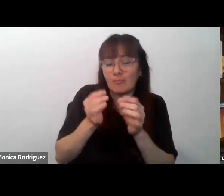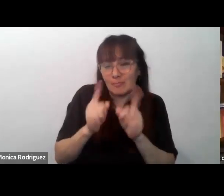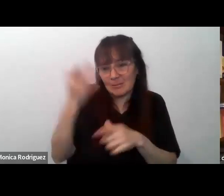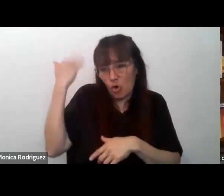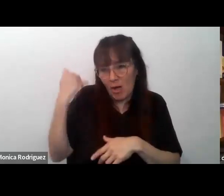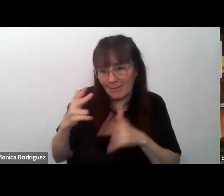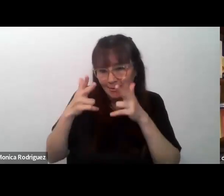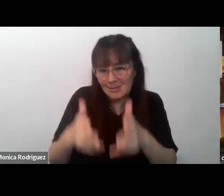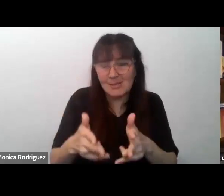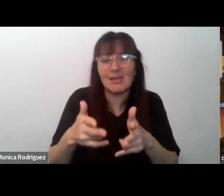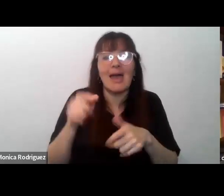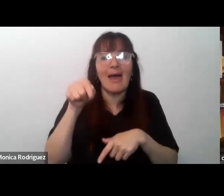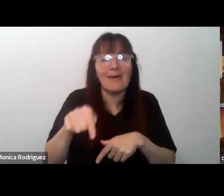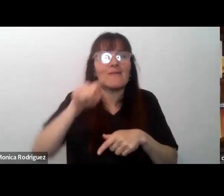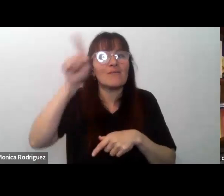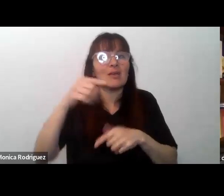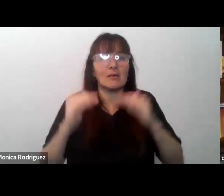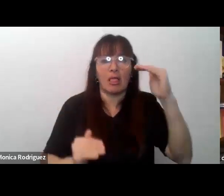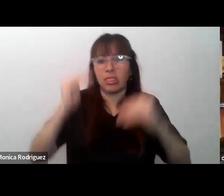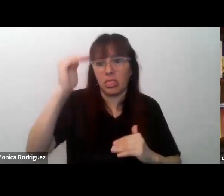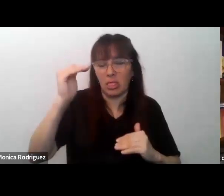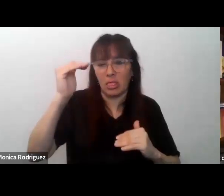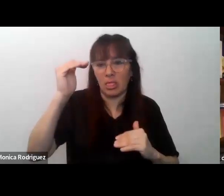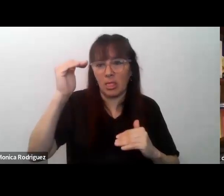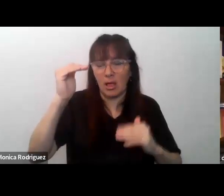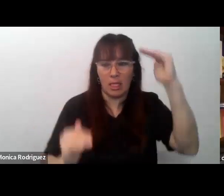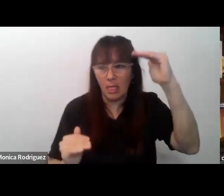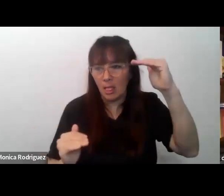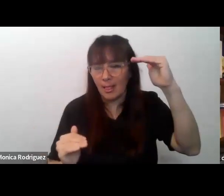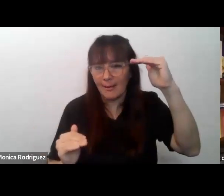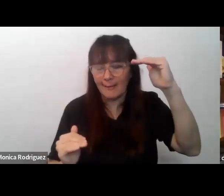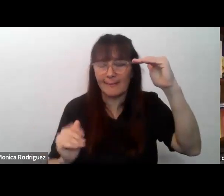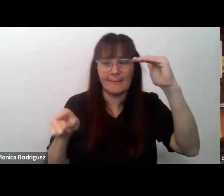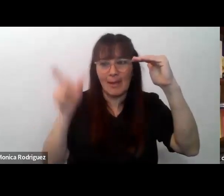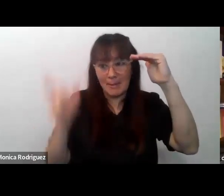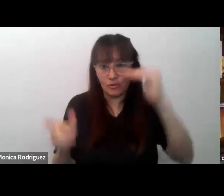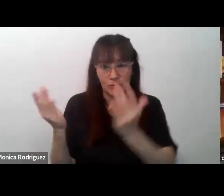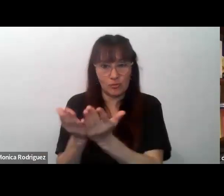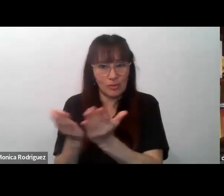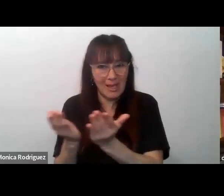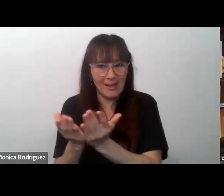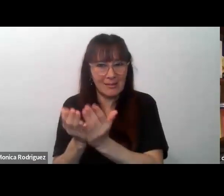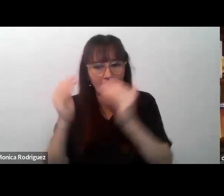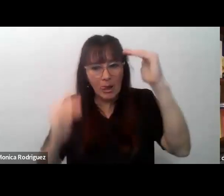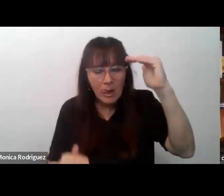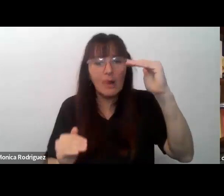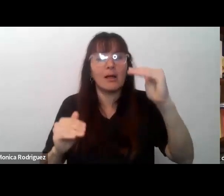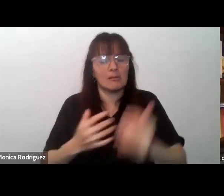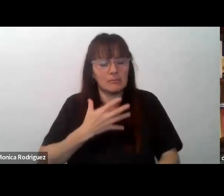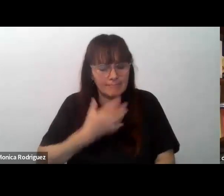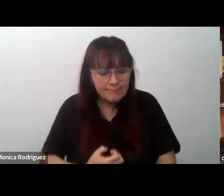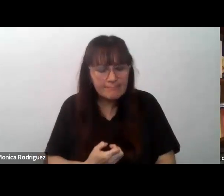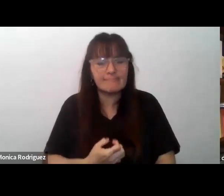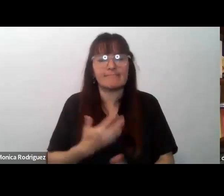provoca un desequilibrio es decir que este estudiante estaba desequilibrada desestabilizada y